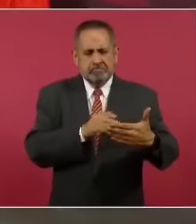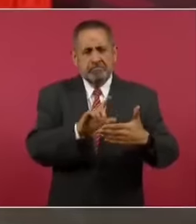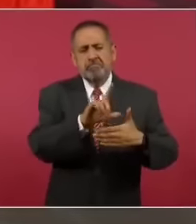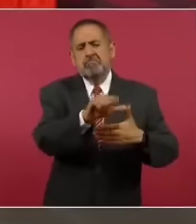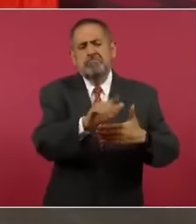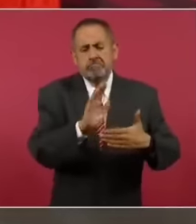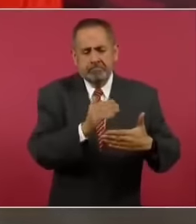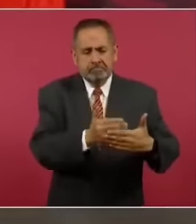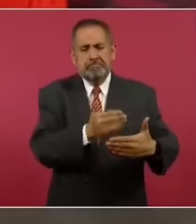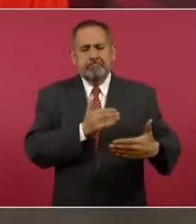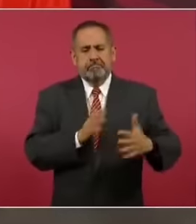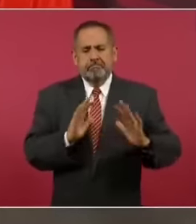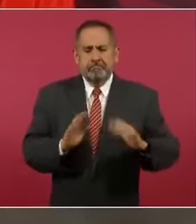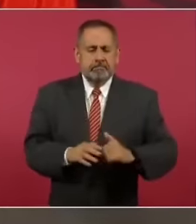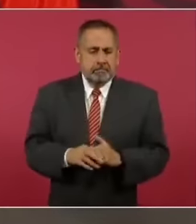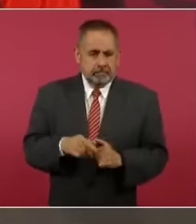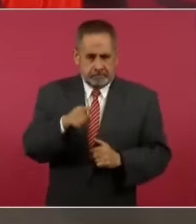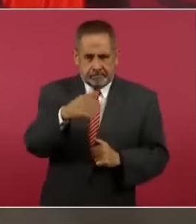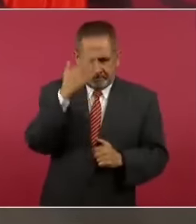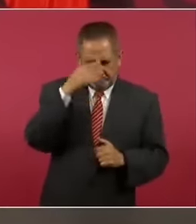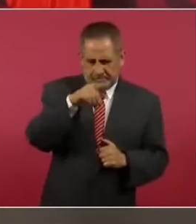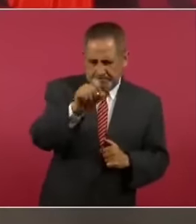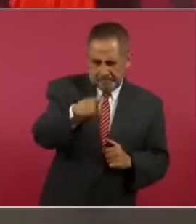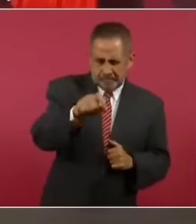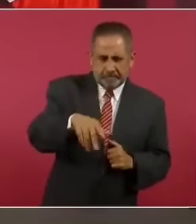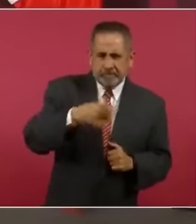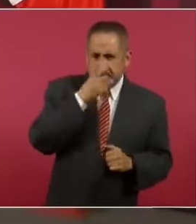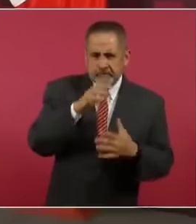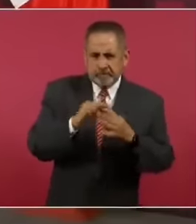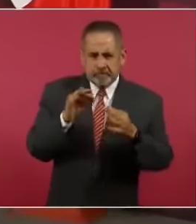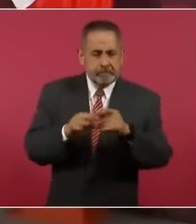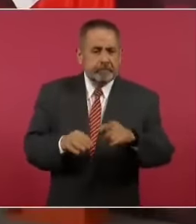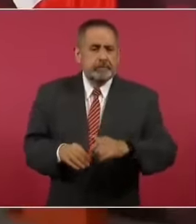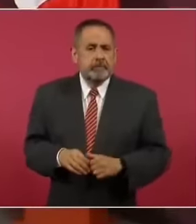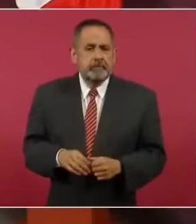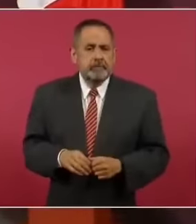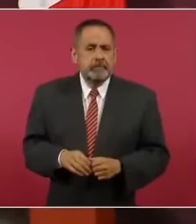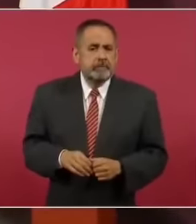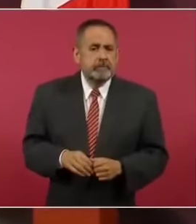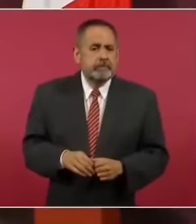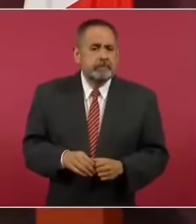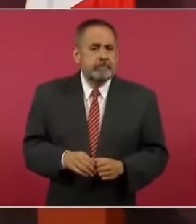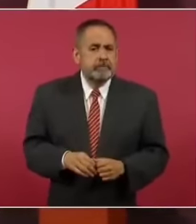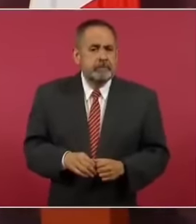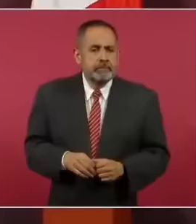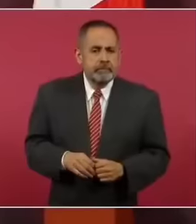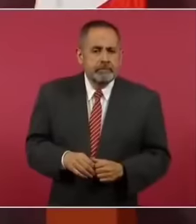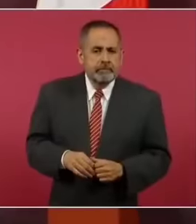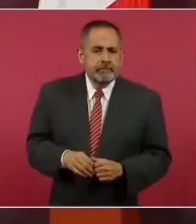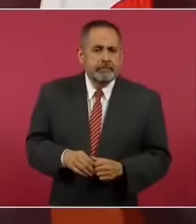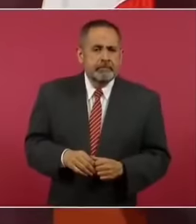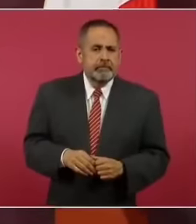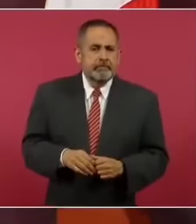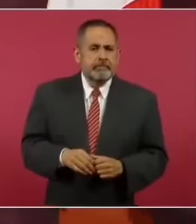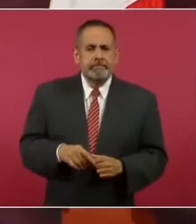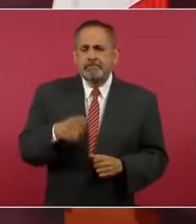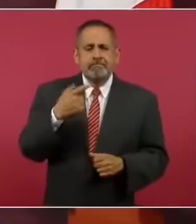porque como tú lo mencionas, en horas se puede